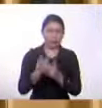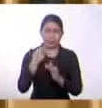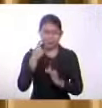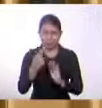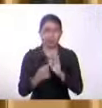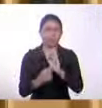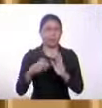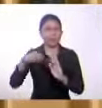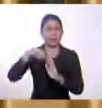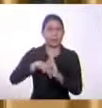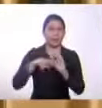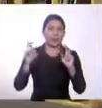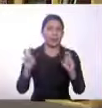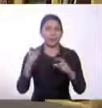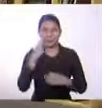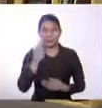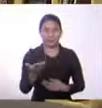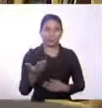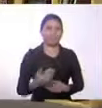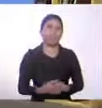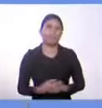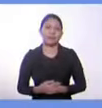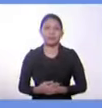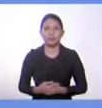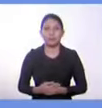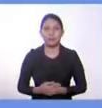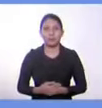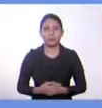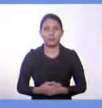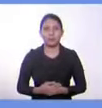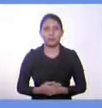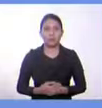ahondar sobre esta temática. Vamos a la cápsula y nosotros ya venimos.